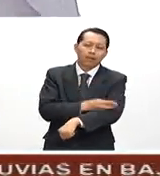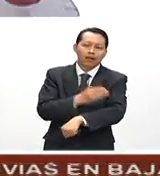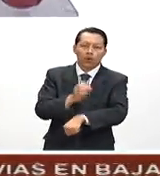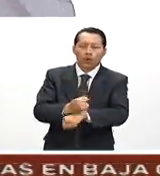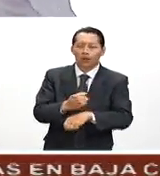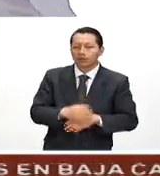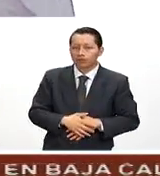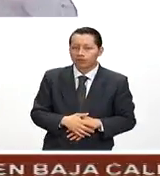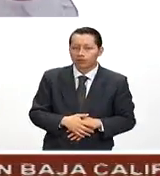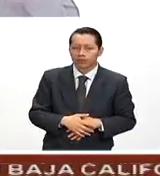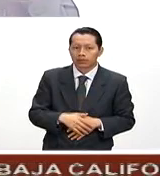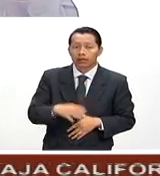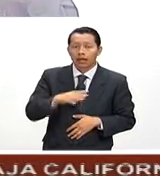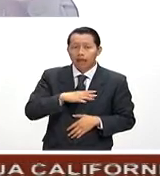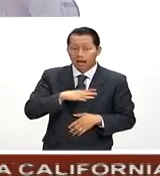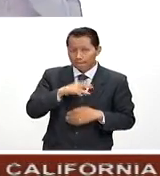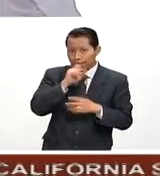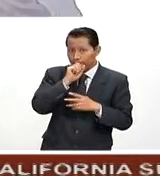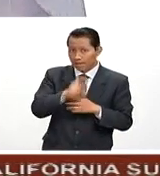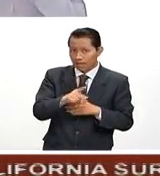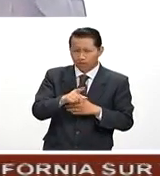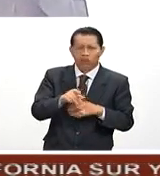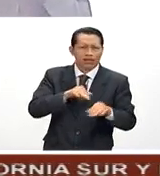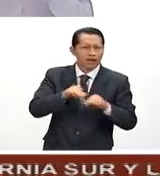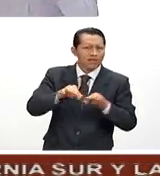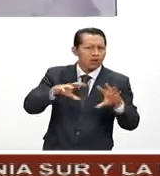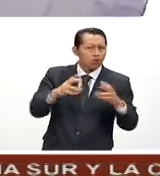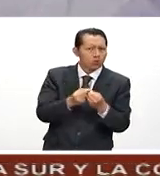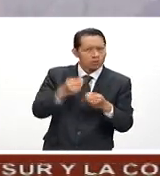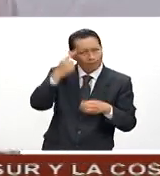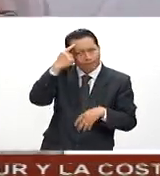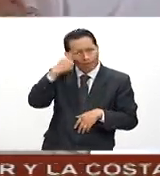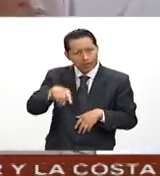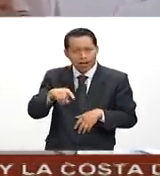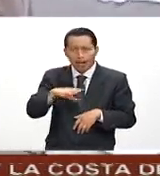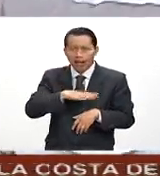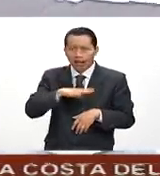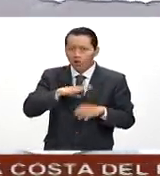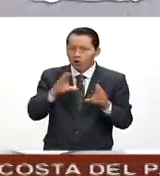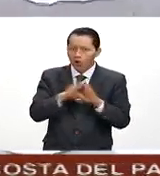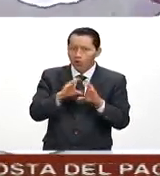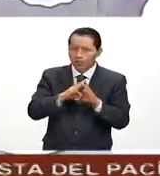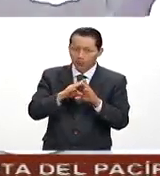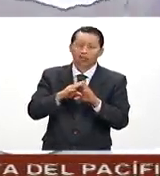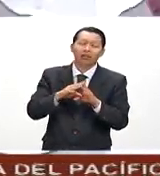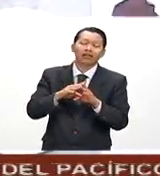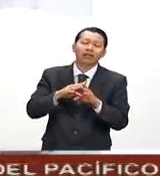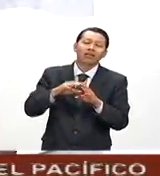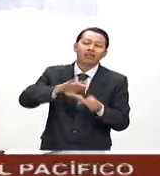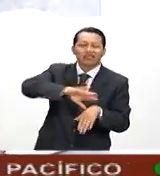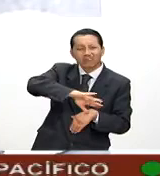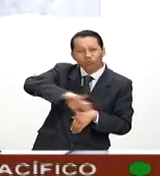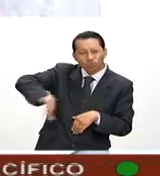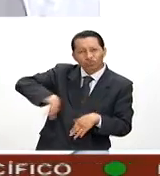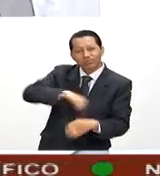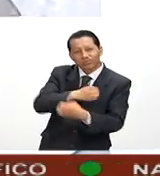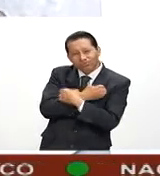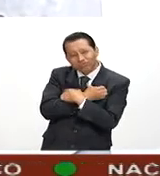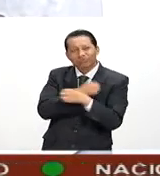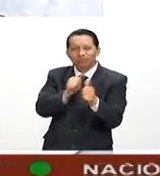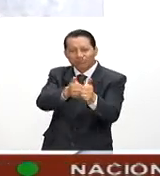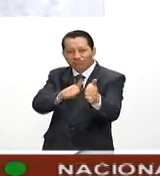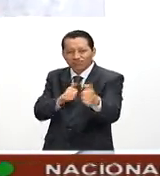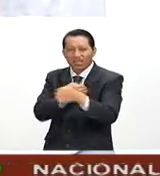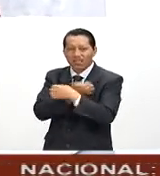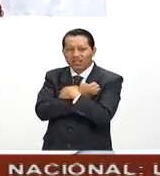el INEA y Prospera trabajamos juntos para saldar esa cuenta con la exclusión educativa, con el rezago educativo. En esta